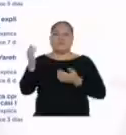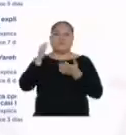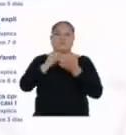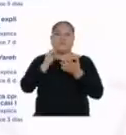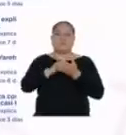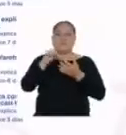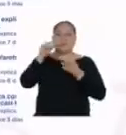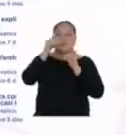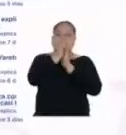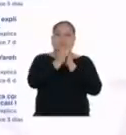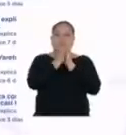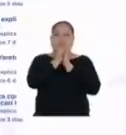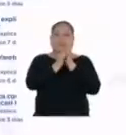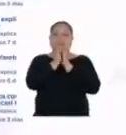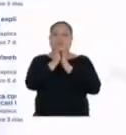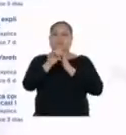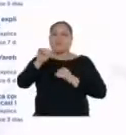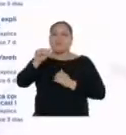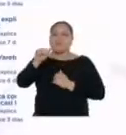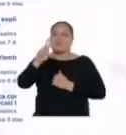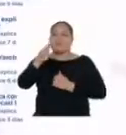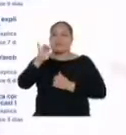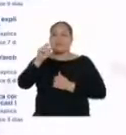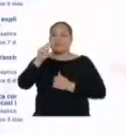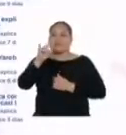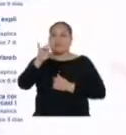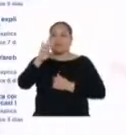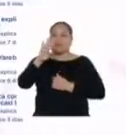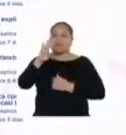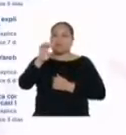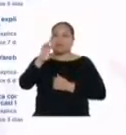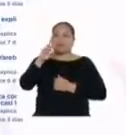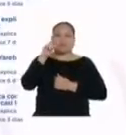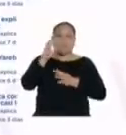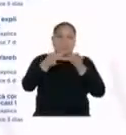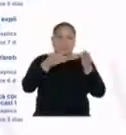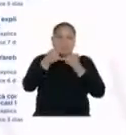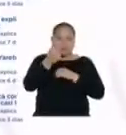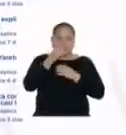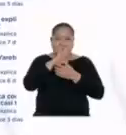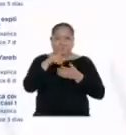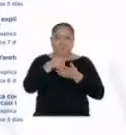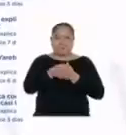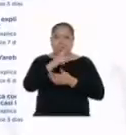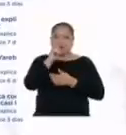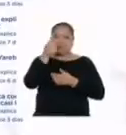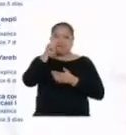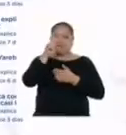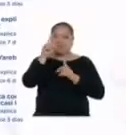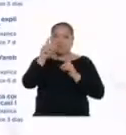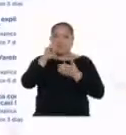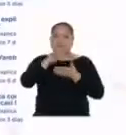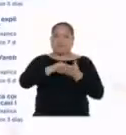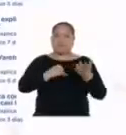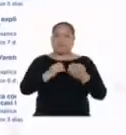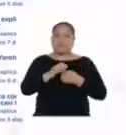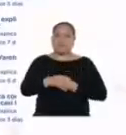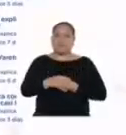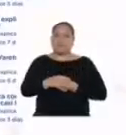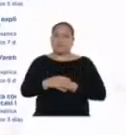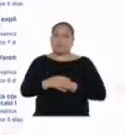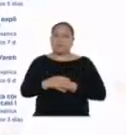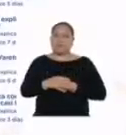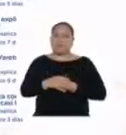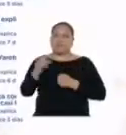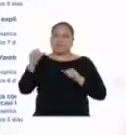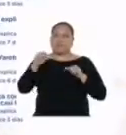Nuevamente en su canal favorito. YareTuber lo explica casi todo. Y vayamos con otra pregunta. ¿Qué mal el